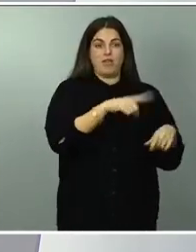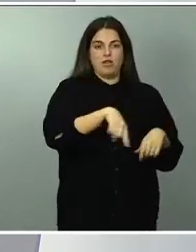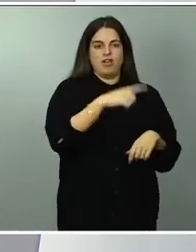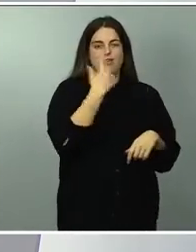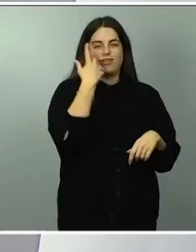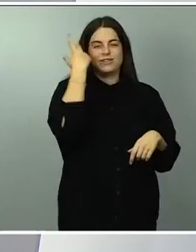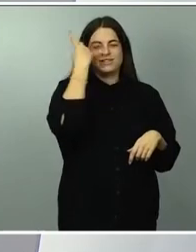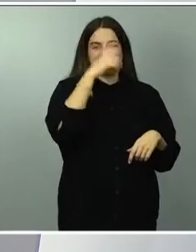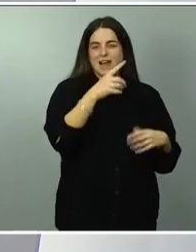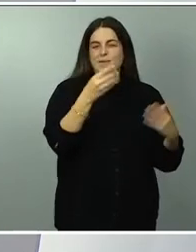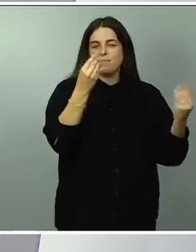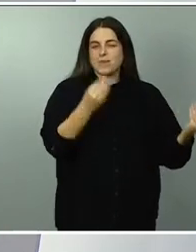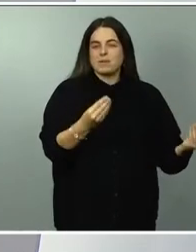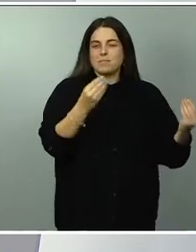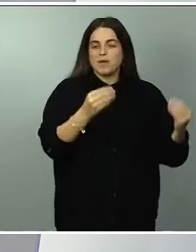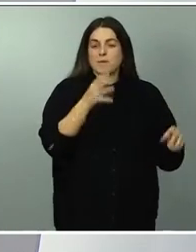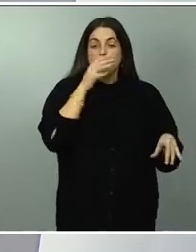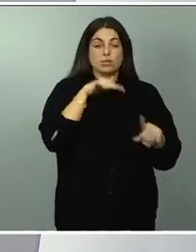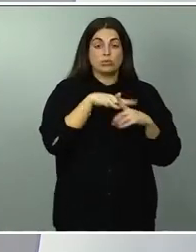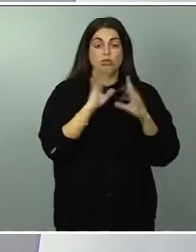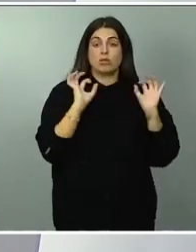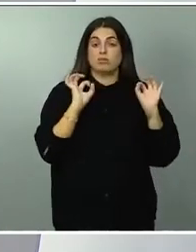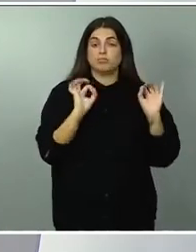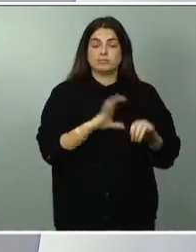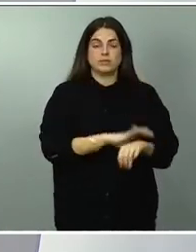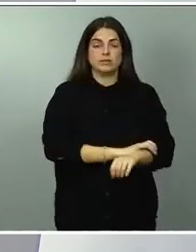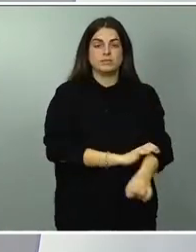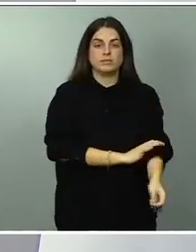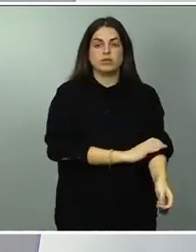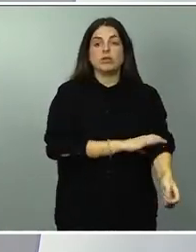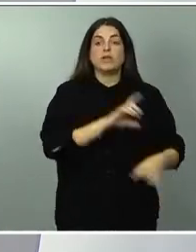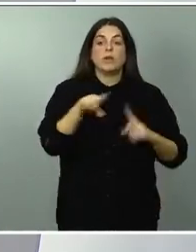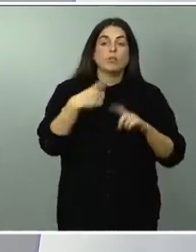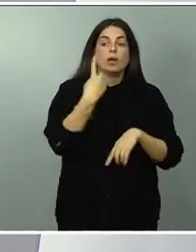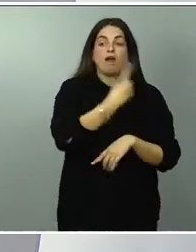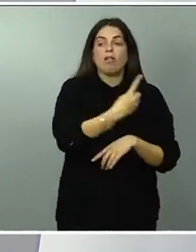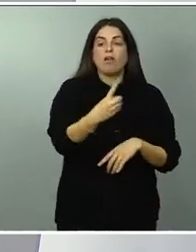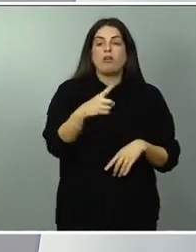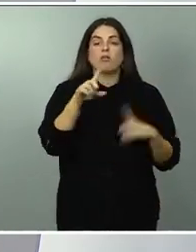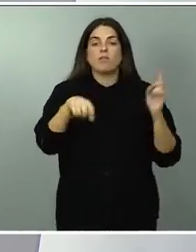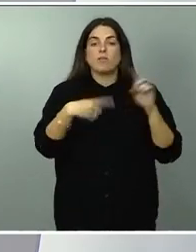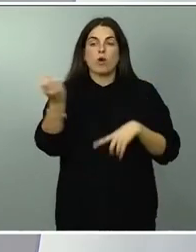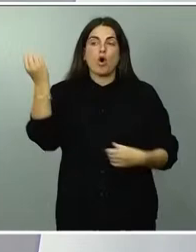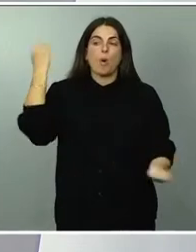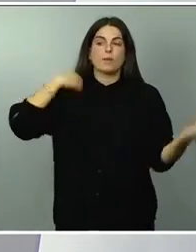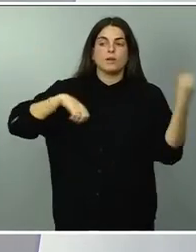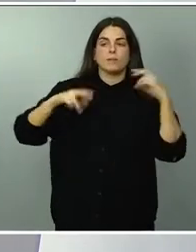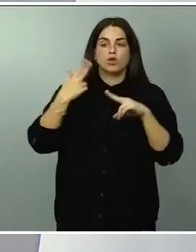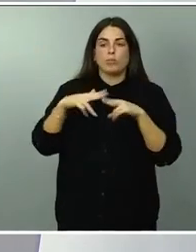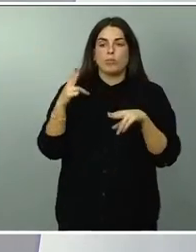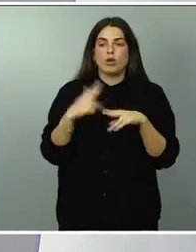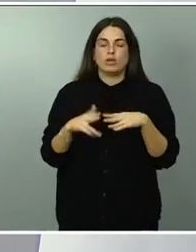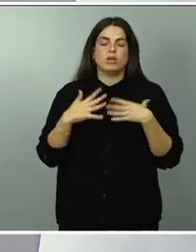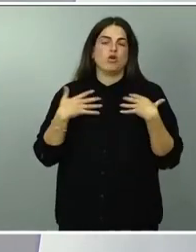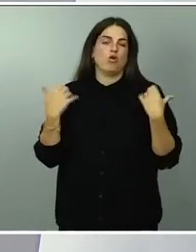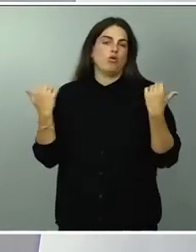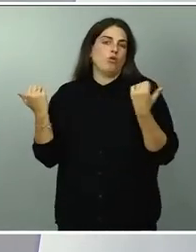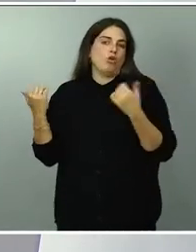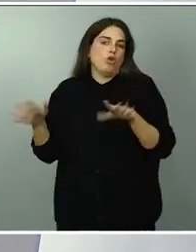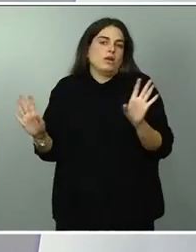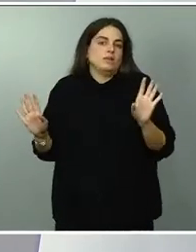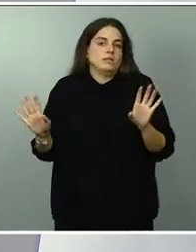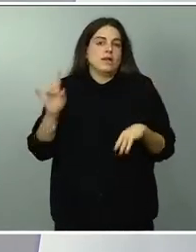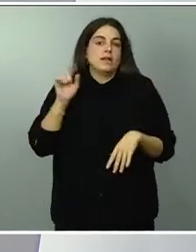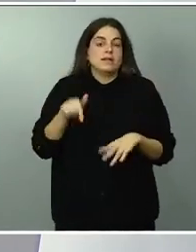esta situación es así más allá de que cada uno pueda tener en los comportamientos políticos y esta es una delegación que tiene un importante